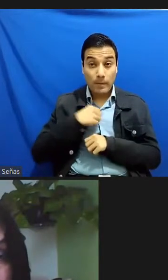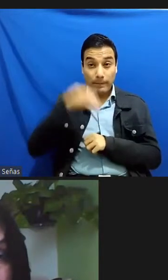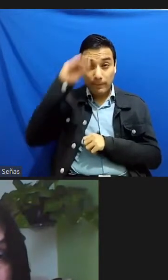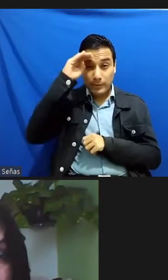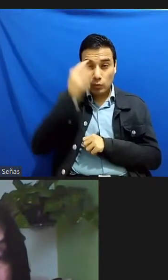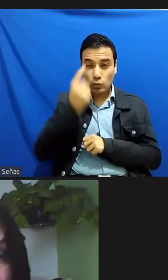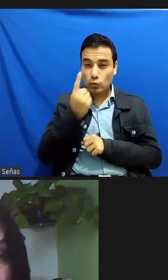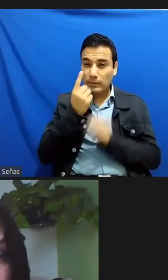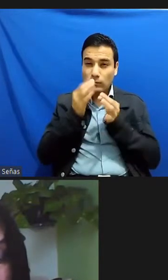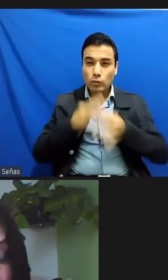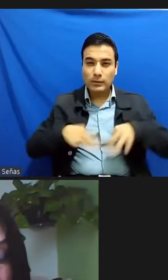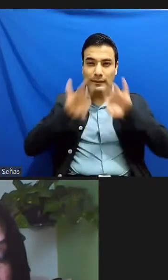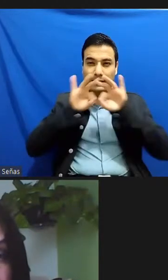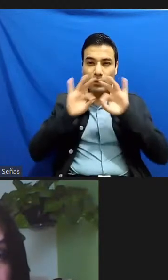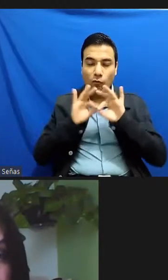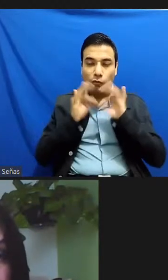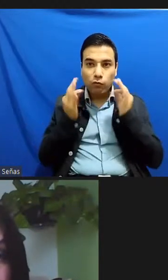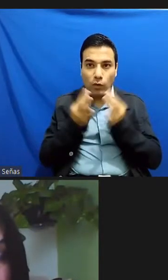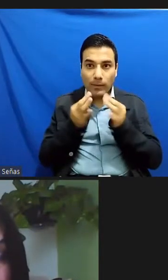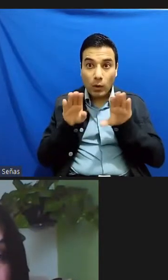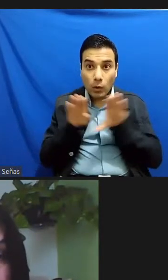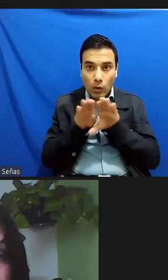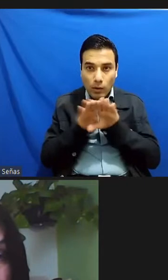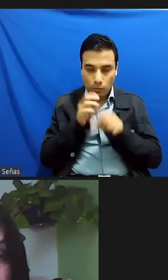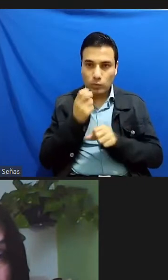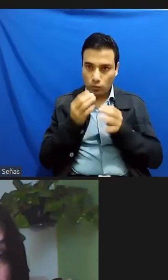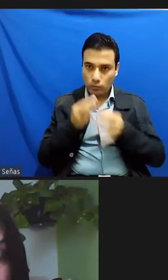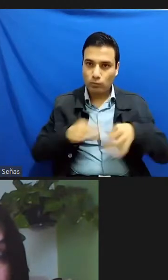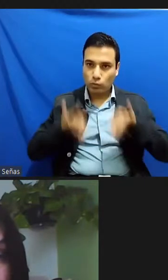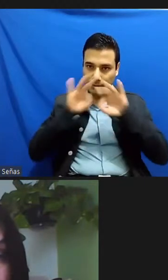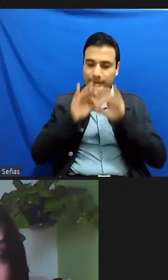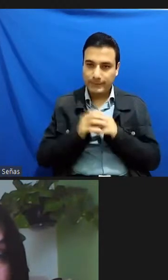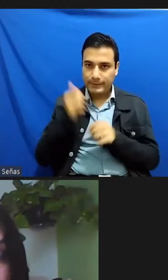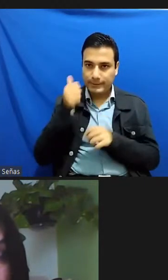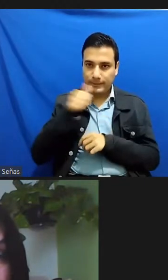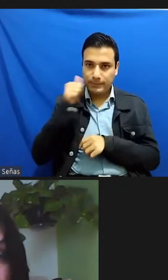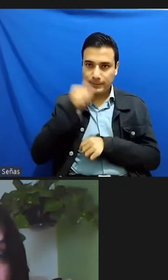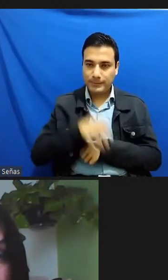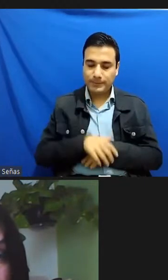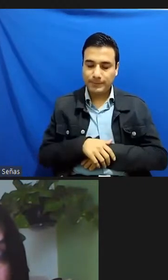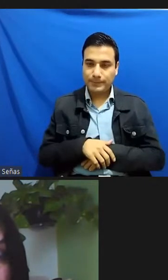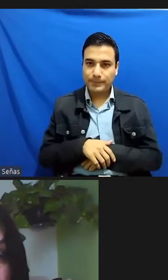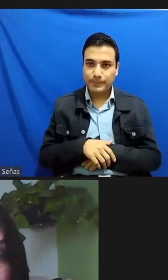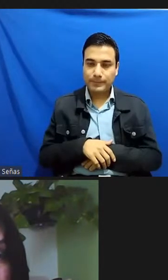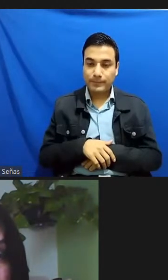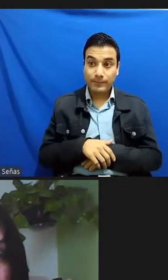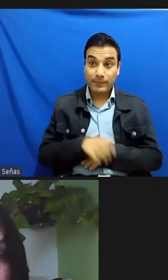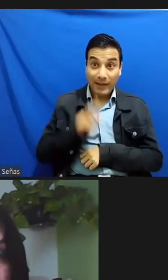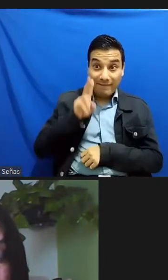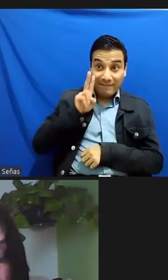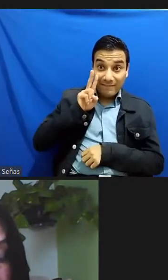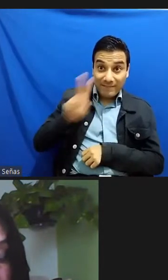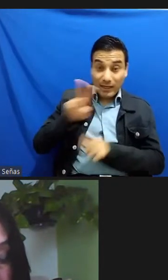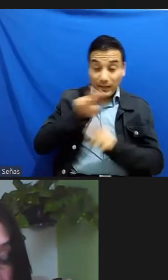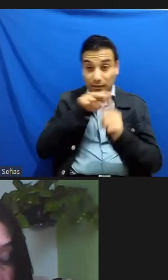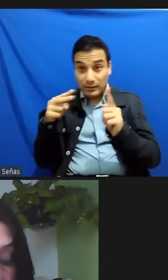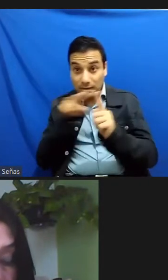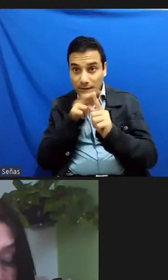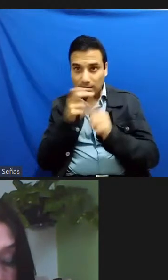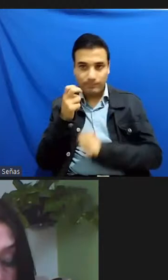forma como produces una obra que la manera de verla ¿no? este